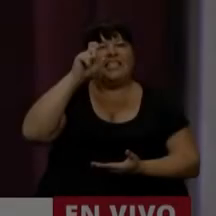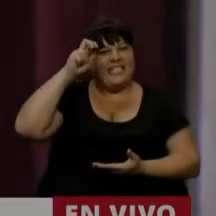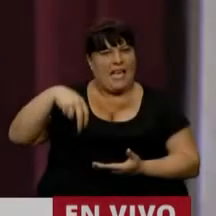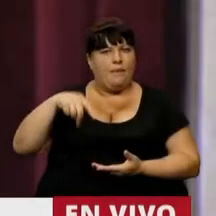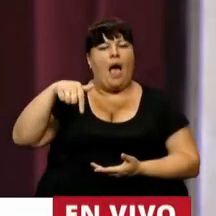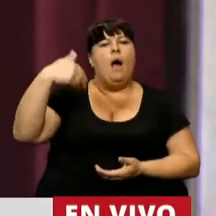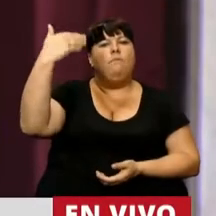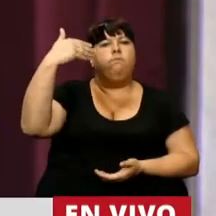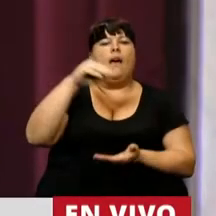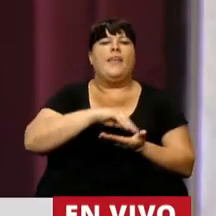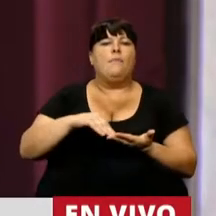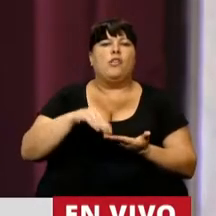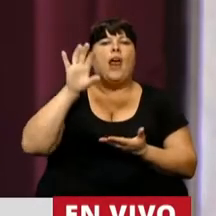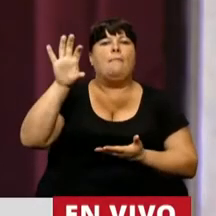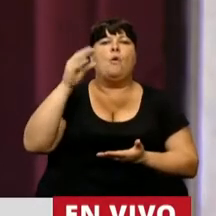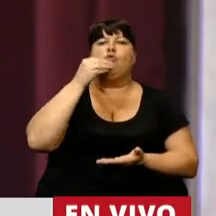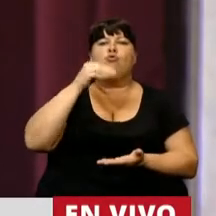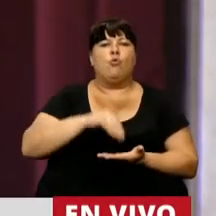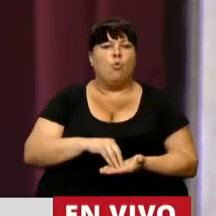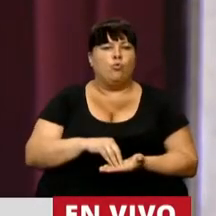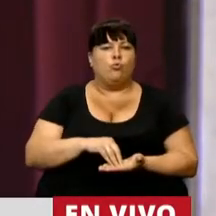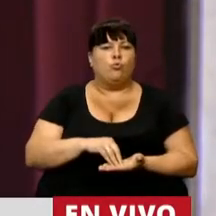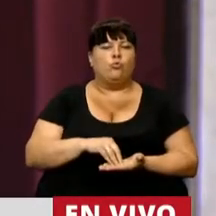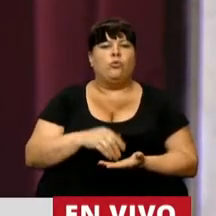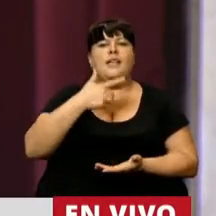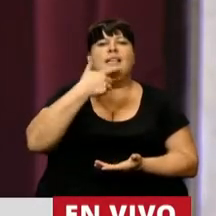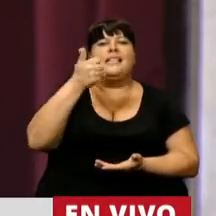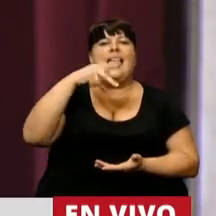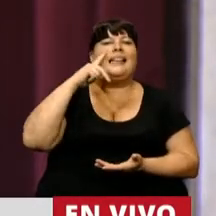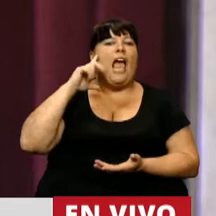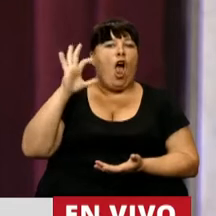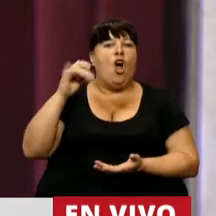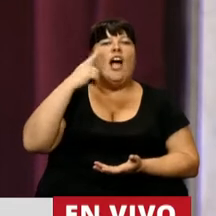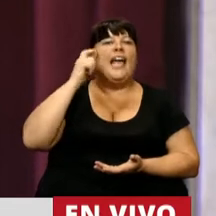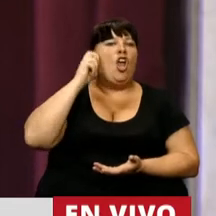Tiene la palabra el diputado por la provincia de Chubut, Santiago Higón.